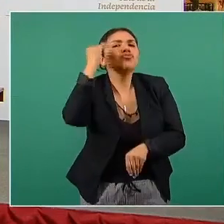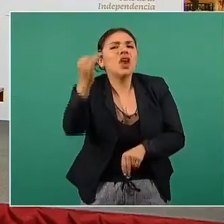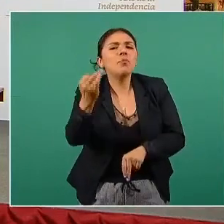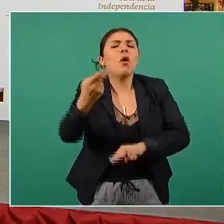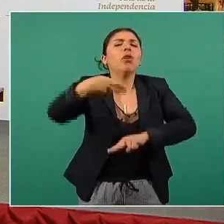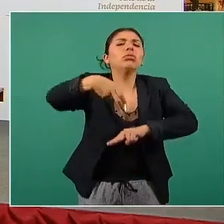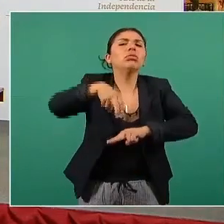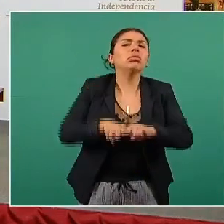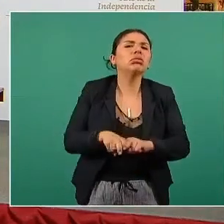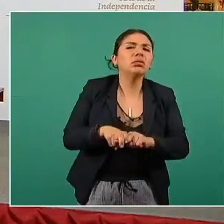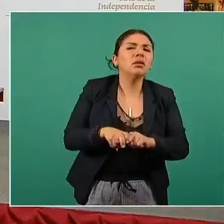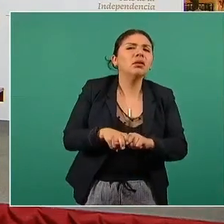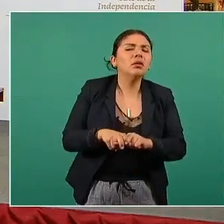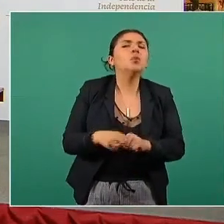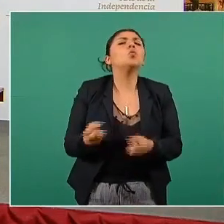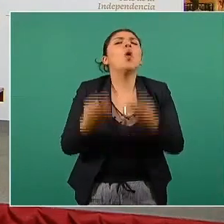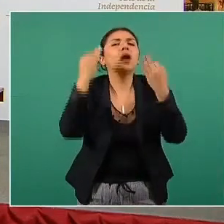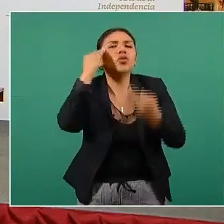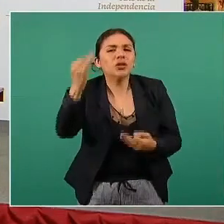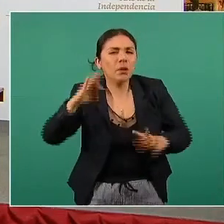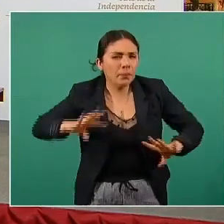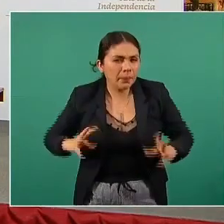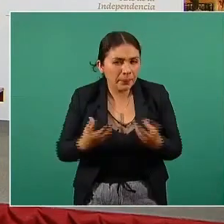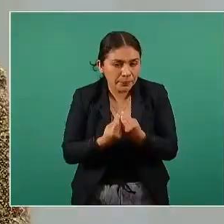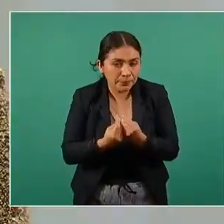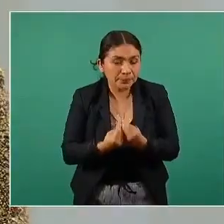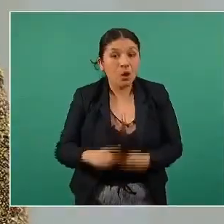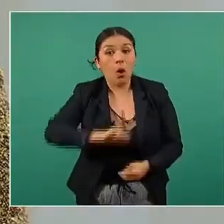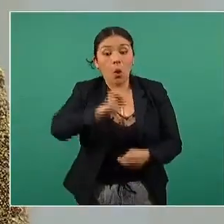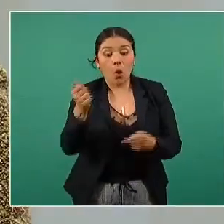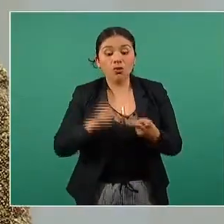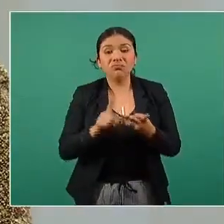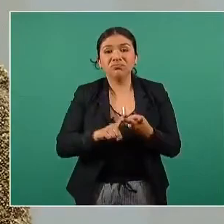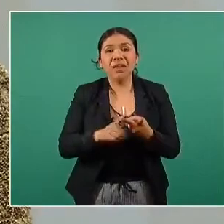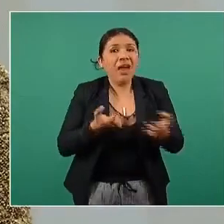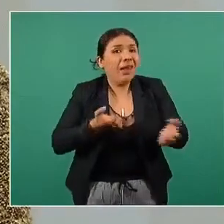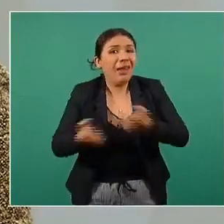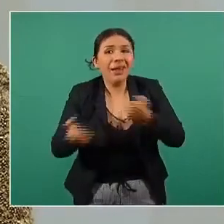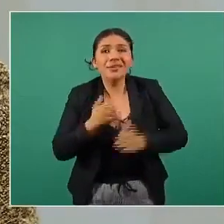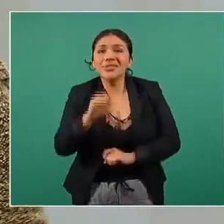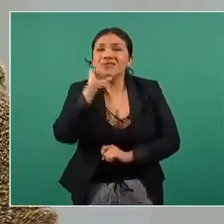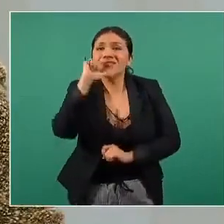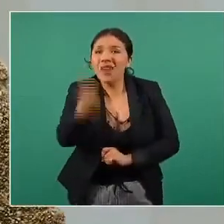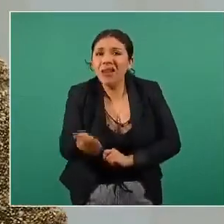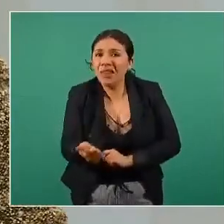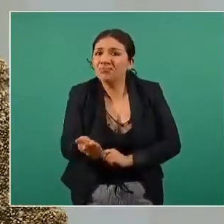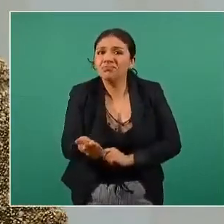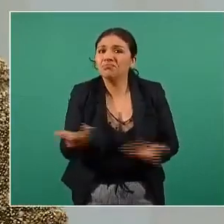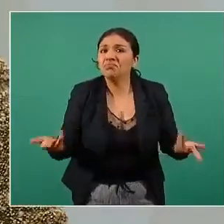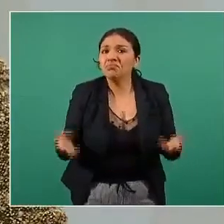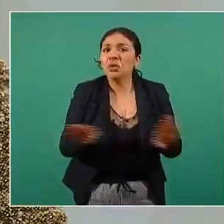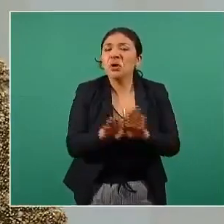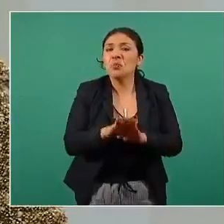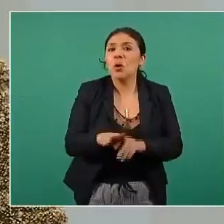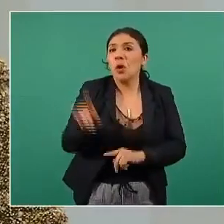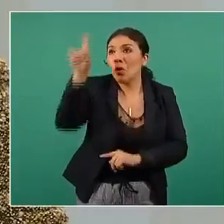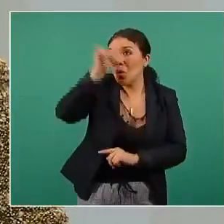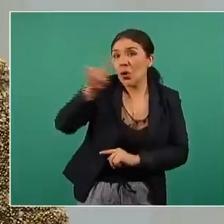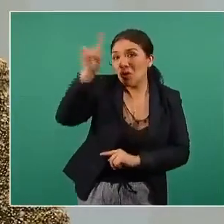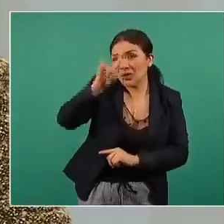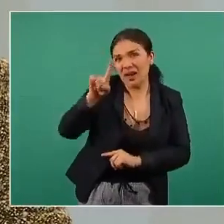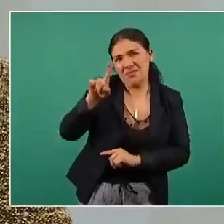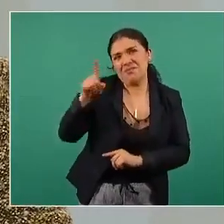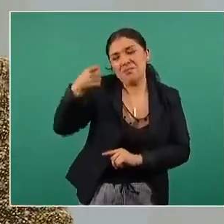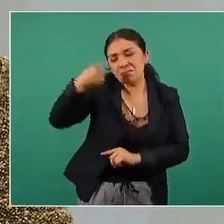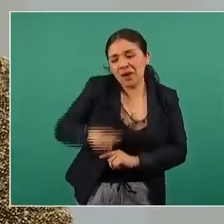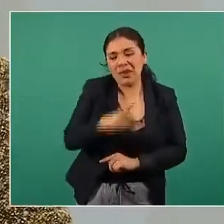sentados y otra cosa es la inactividad física que eso quiere decir que no cumplimos con las recomendaciones de actividad